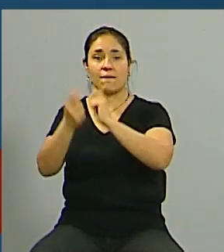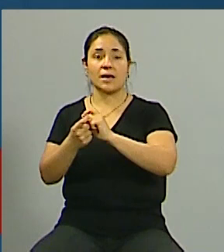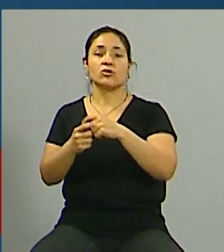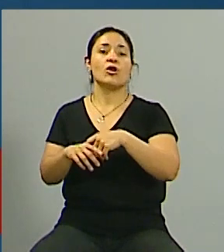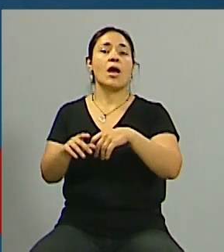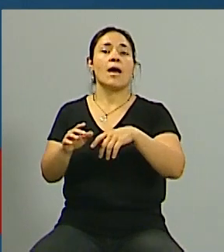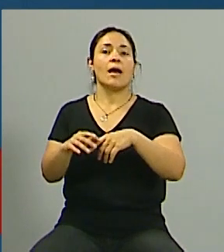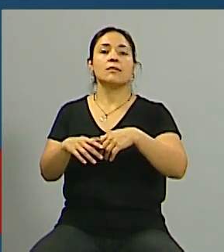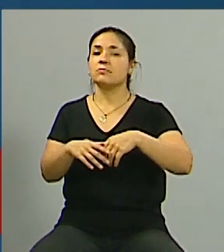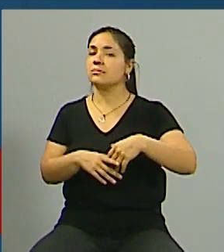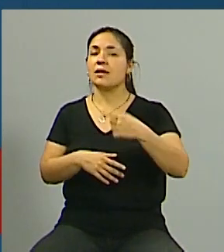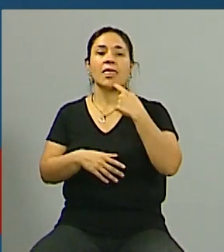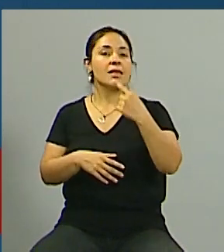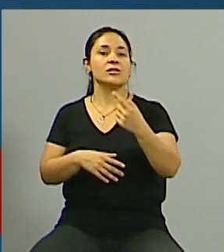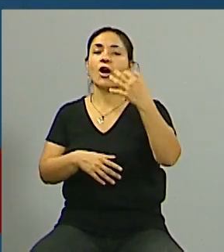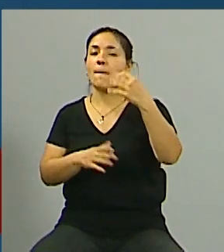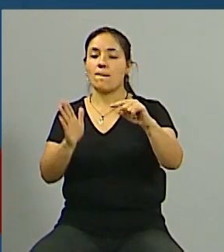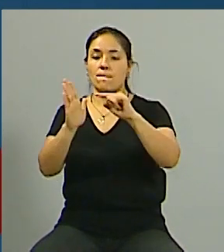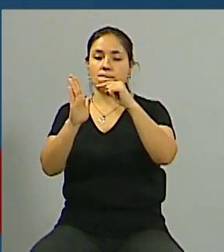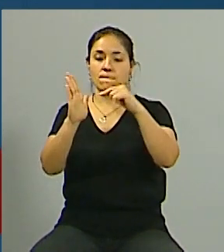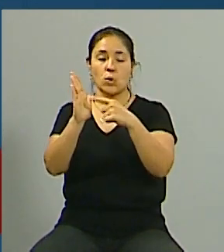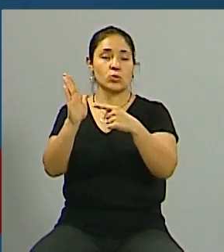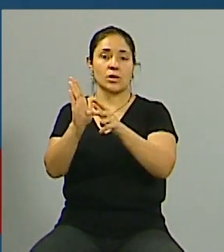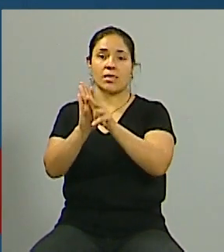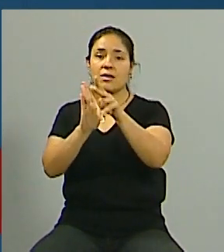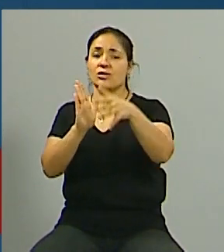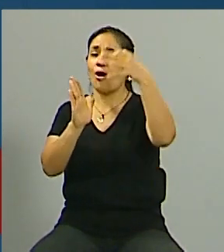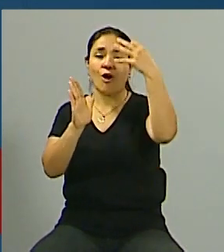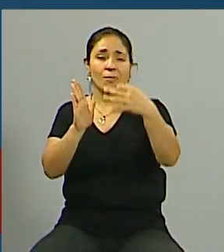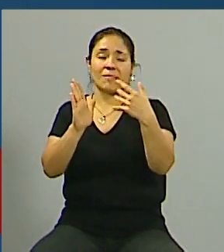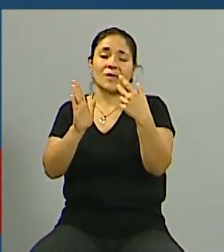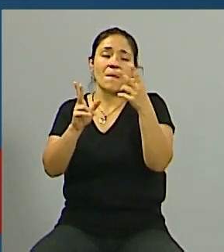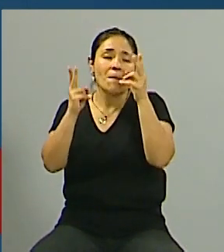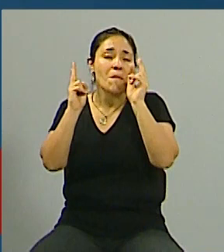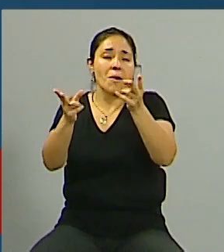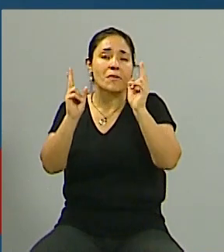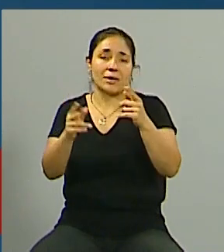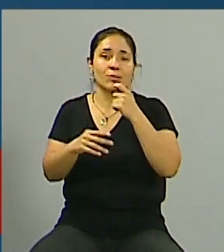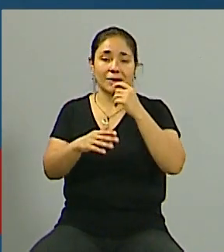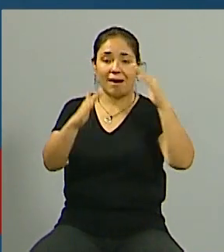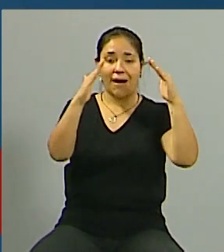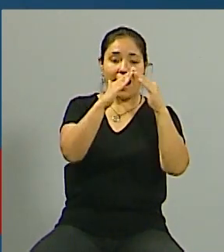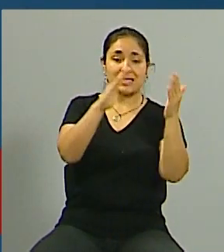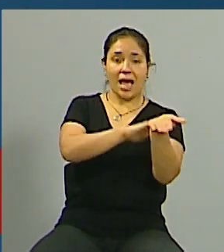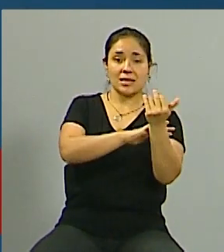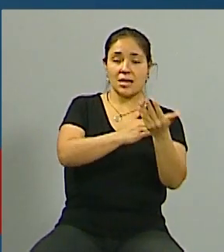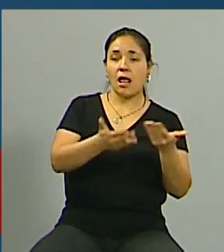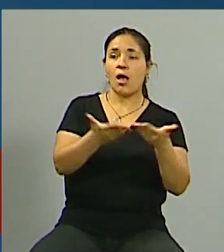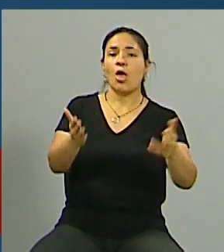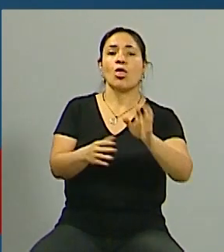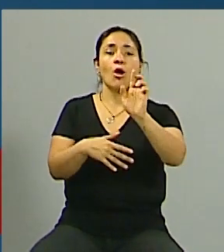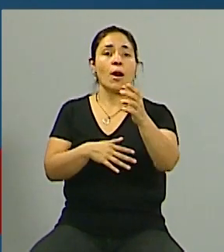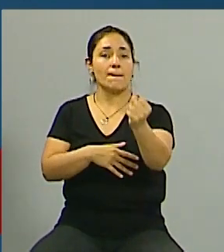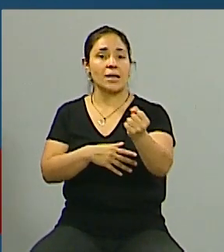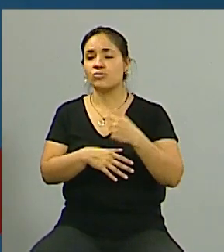prohibición expresa o el artículo lo establece que no podés ofertar propiedades en valor dólar siempre tienen que ser